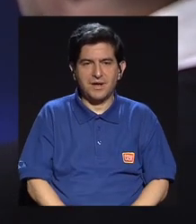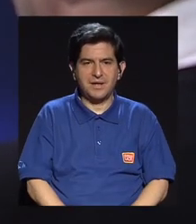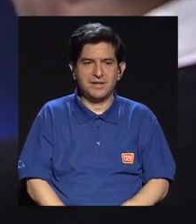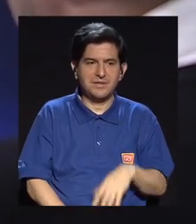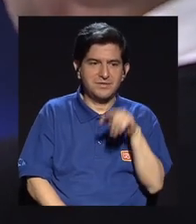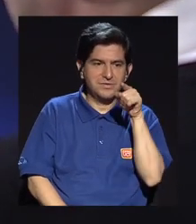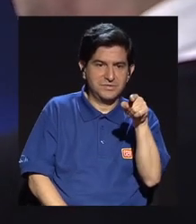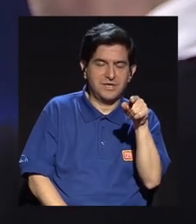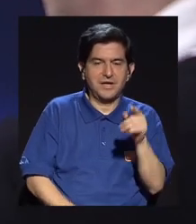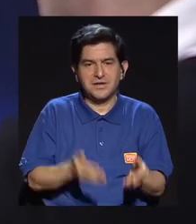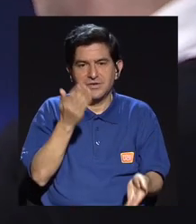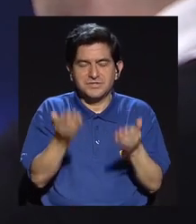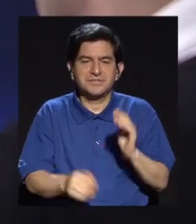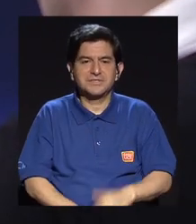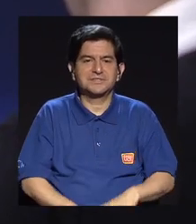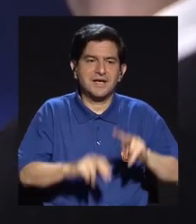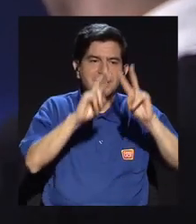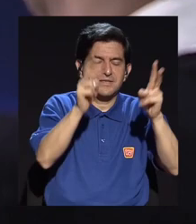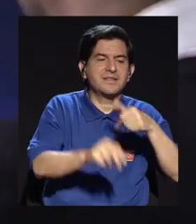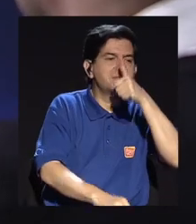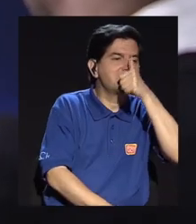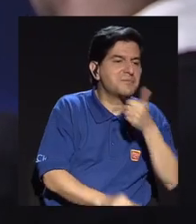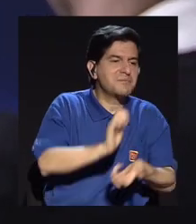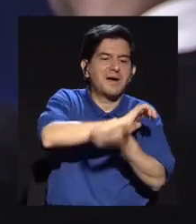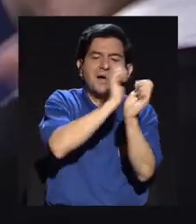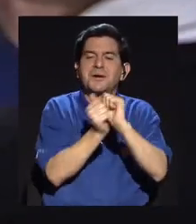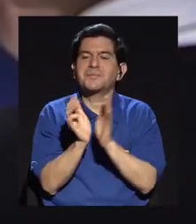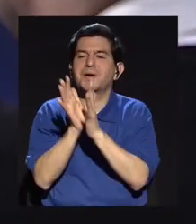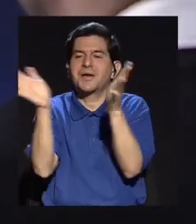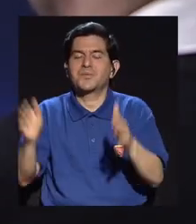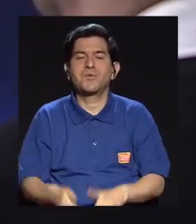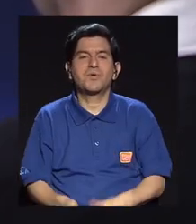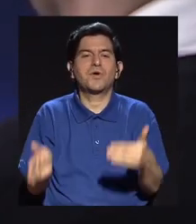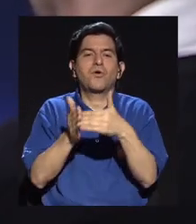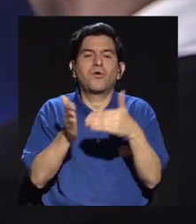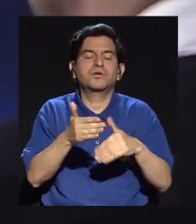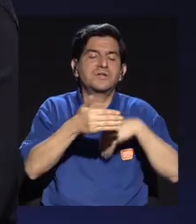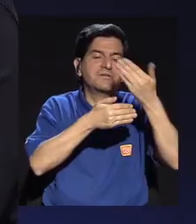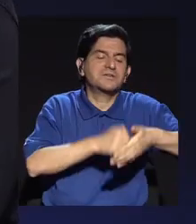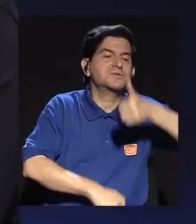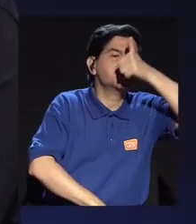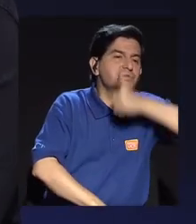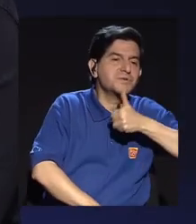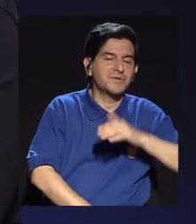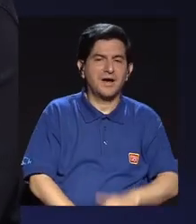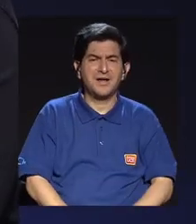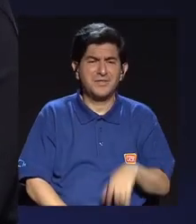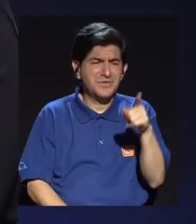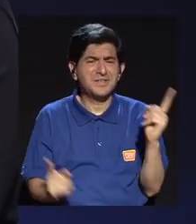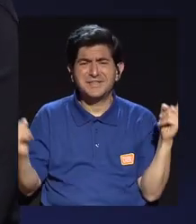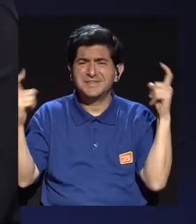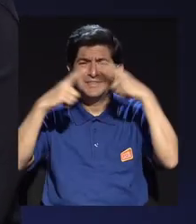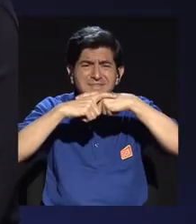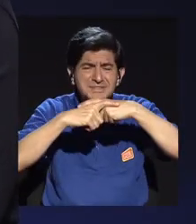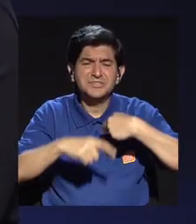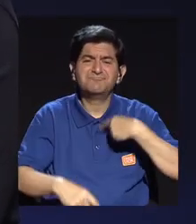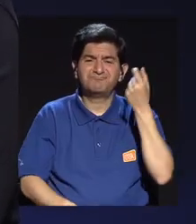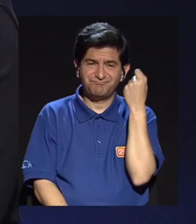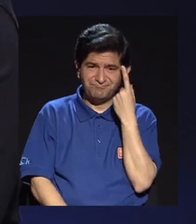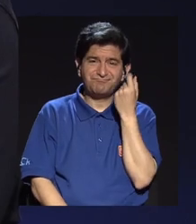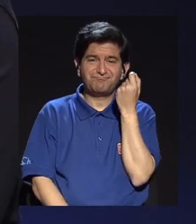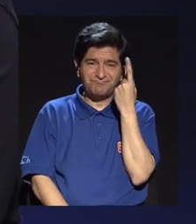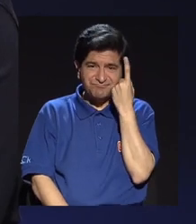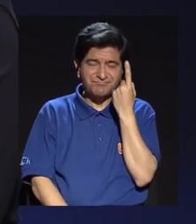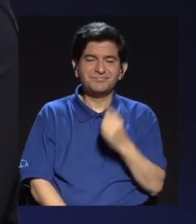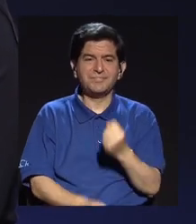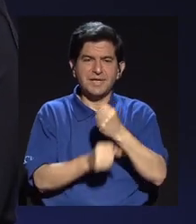del tema privado al tema público y después vuelven al tema privado y todo se complica. Y eso yo sí entiendo que